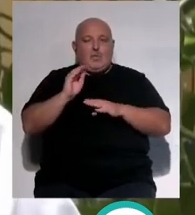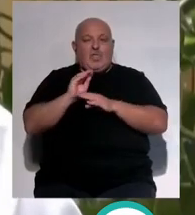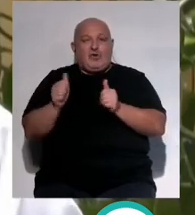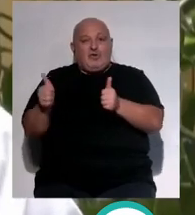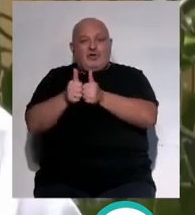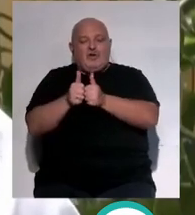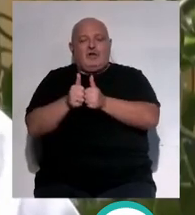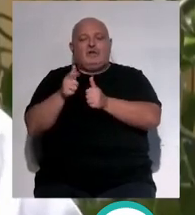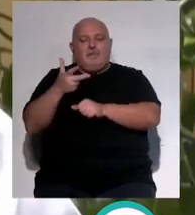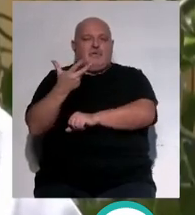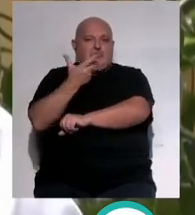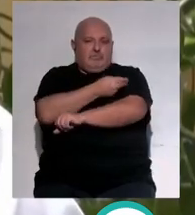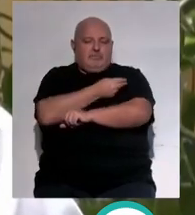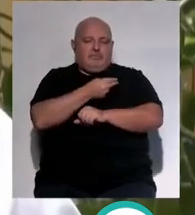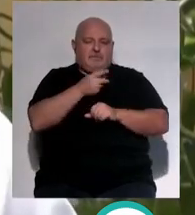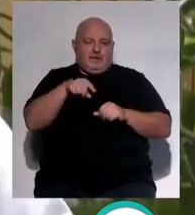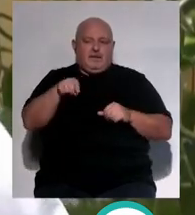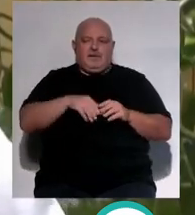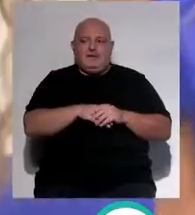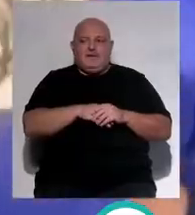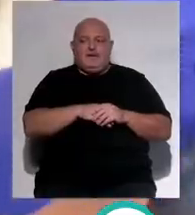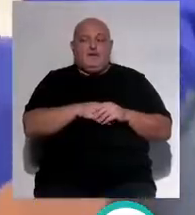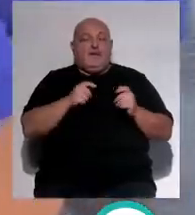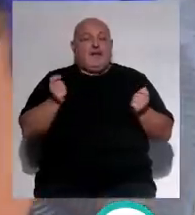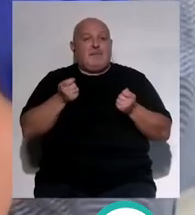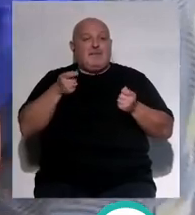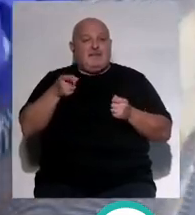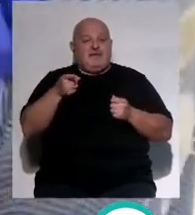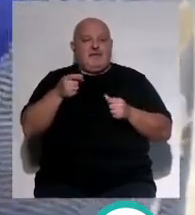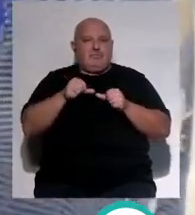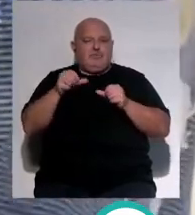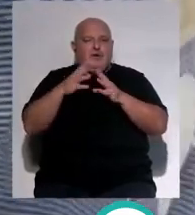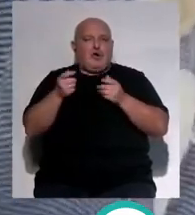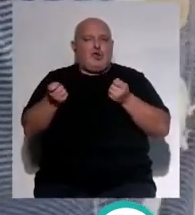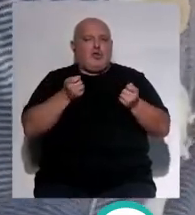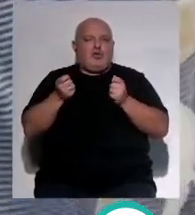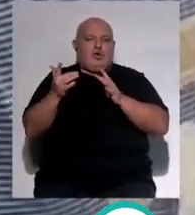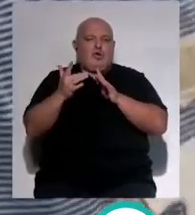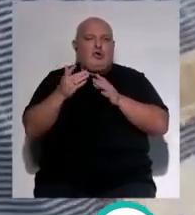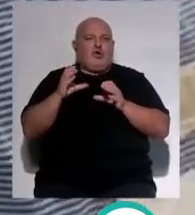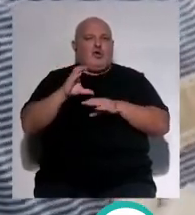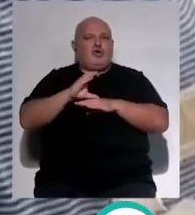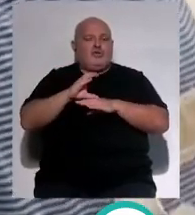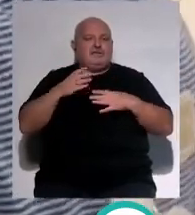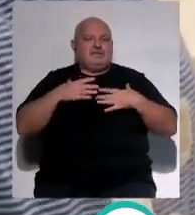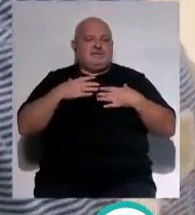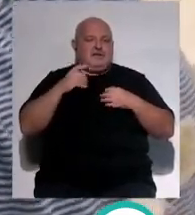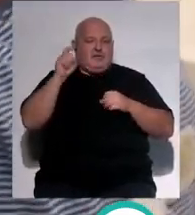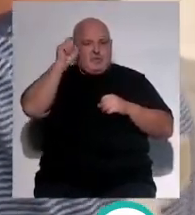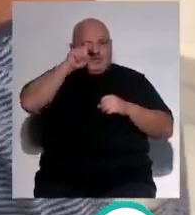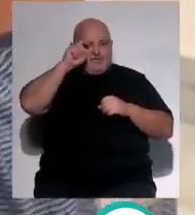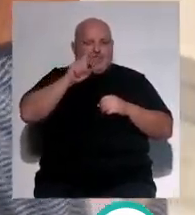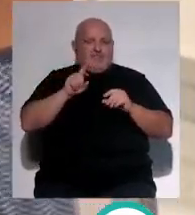cuidador habitual que esté con el 24 horas Esta campaña de vacunación se ha coordinado con la Consejería de Desarrollo Educativo y